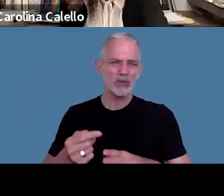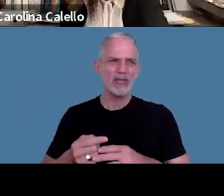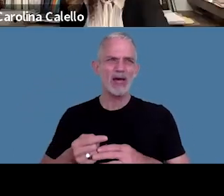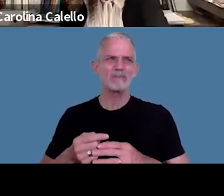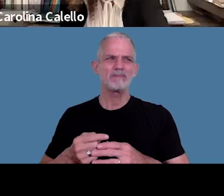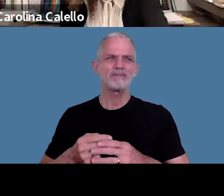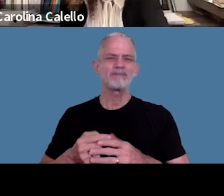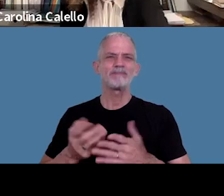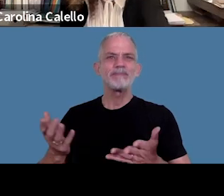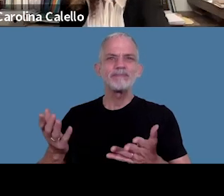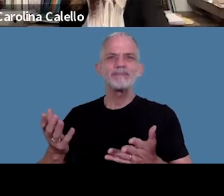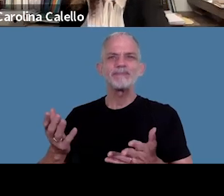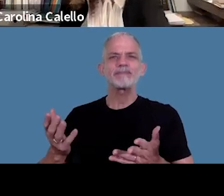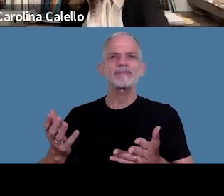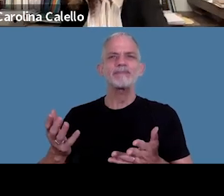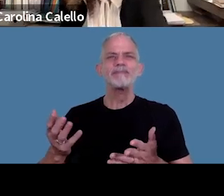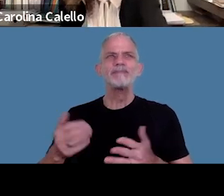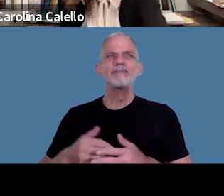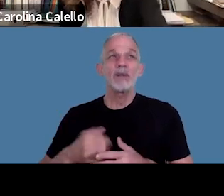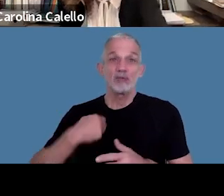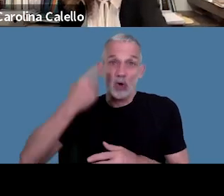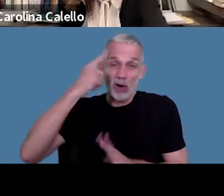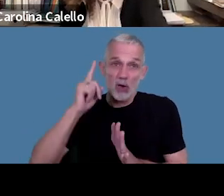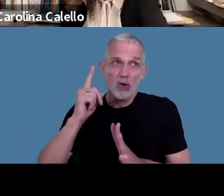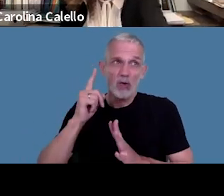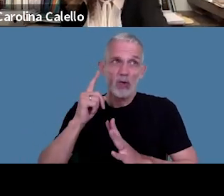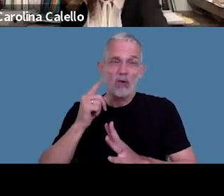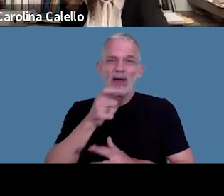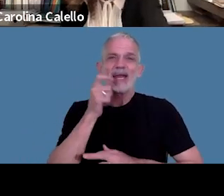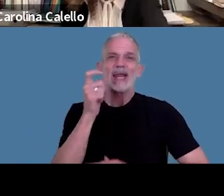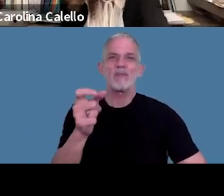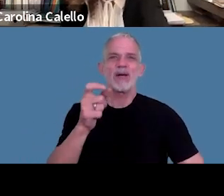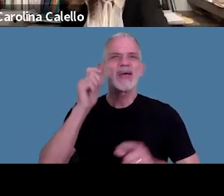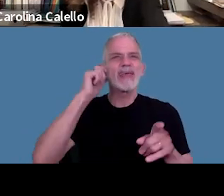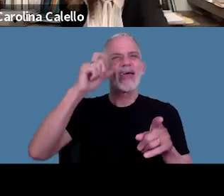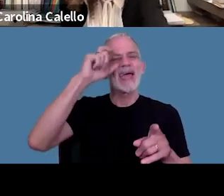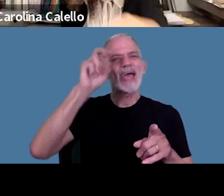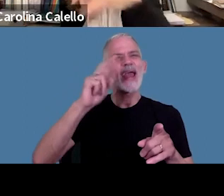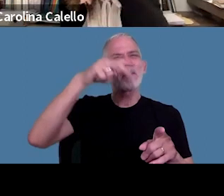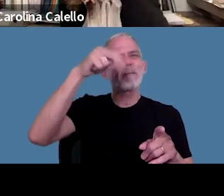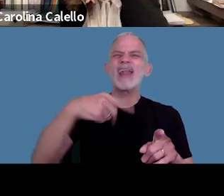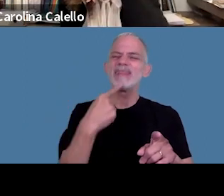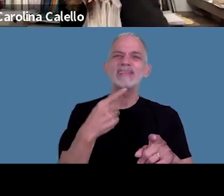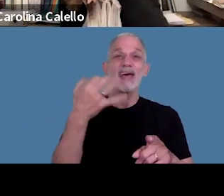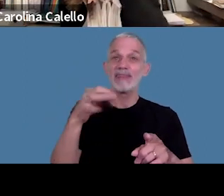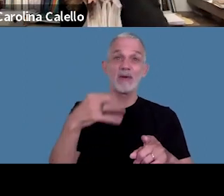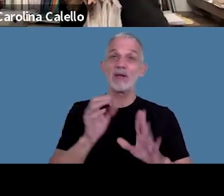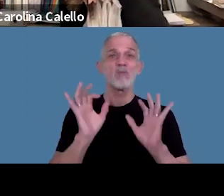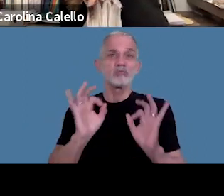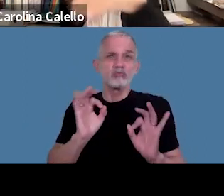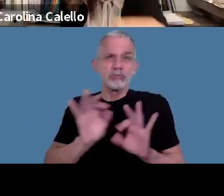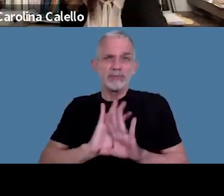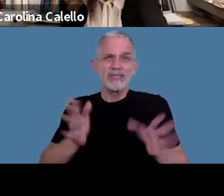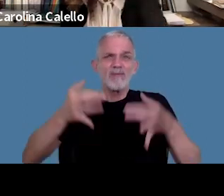que lo que me parece que la la respuesta de Germán dice debería ser suficiente a los fines de la